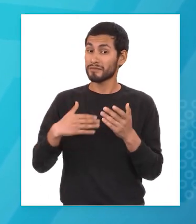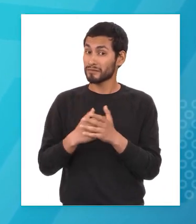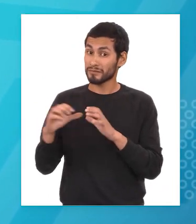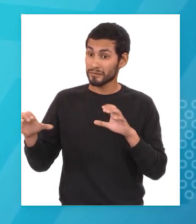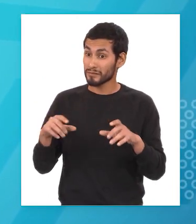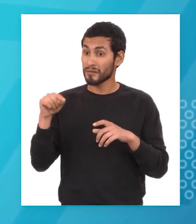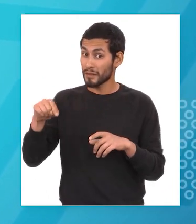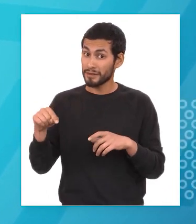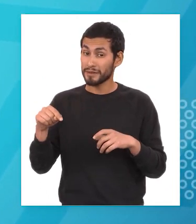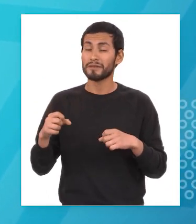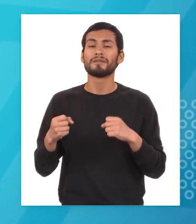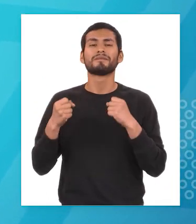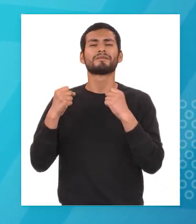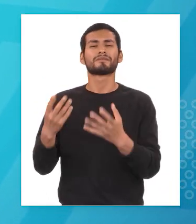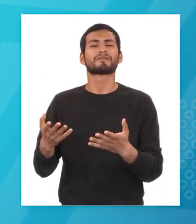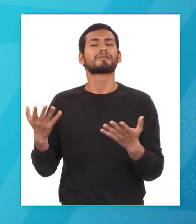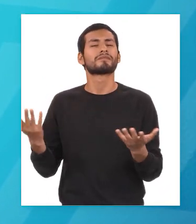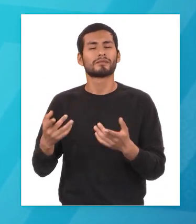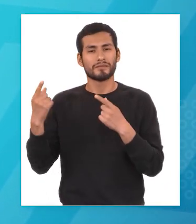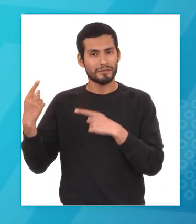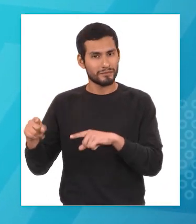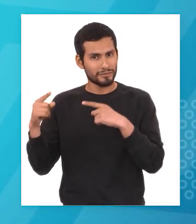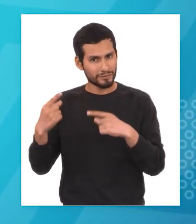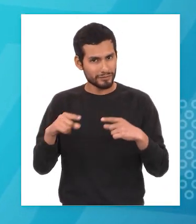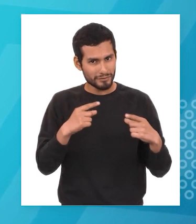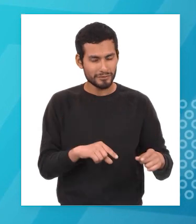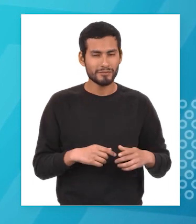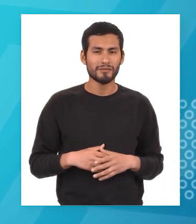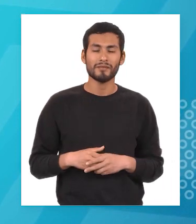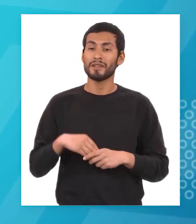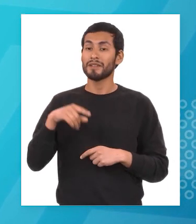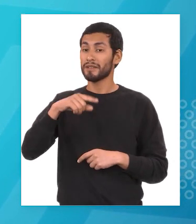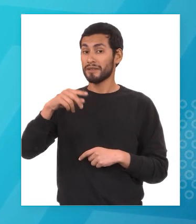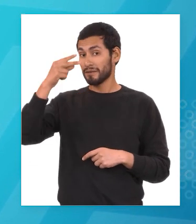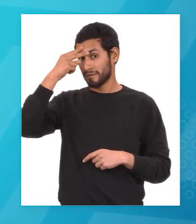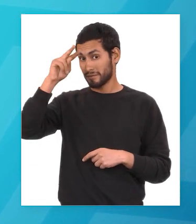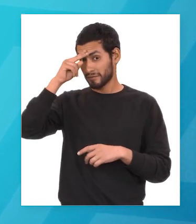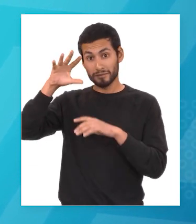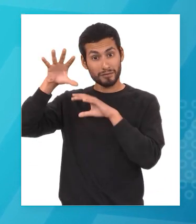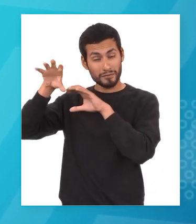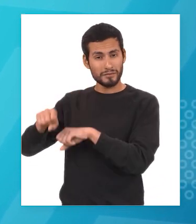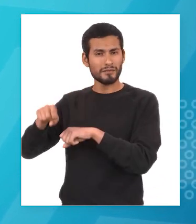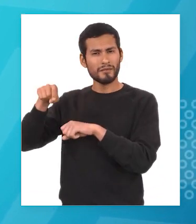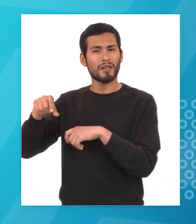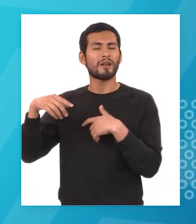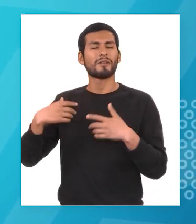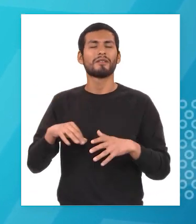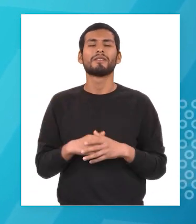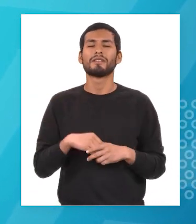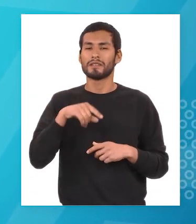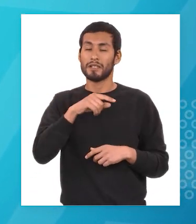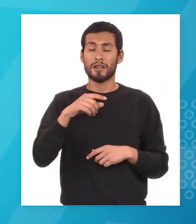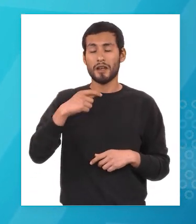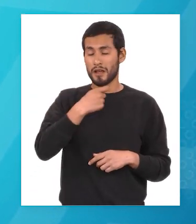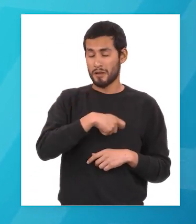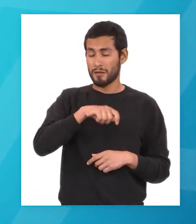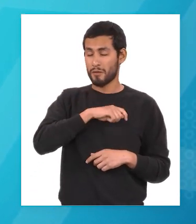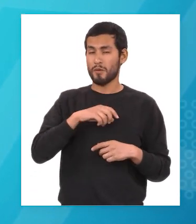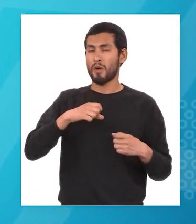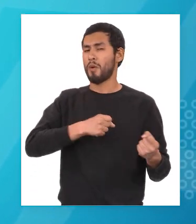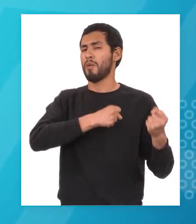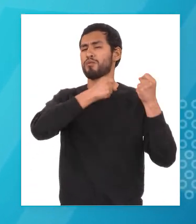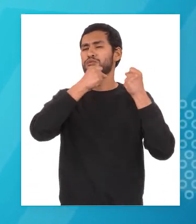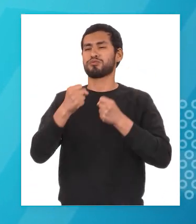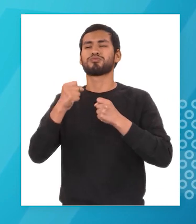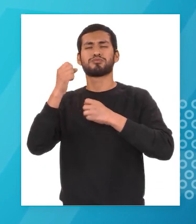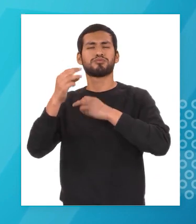acto esto también trajo consecuencias la conquista de méxico le dio más poder a la corona española